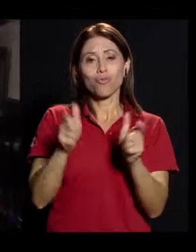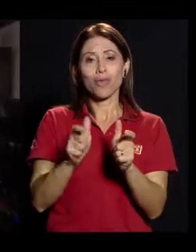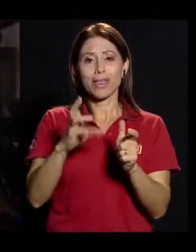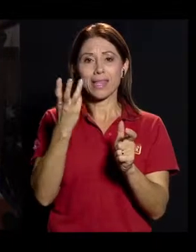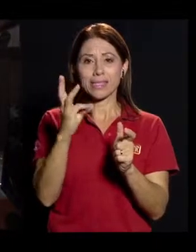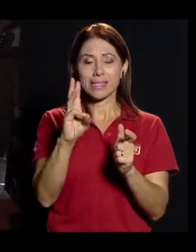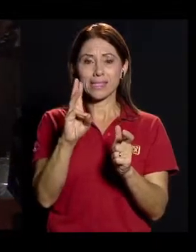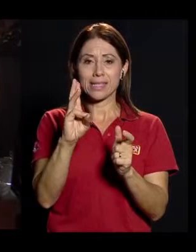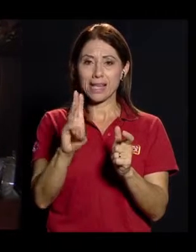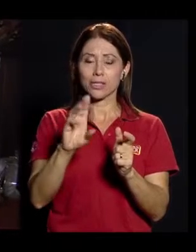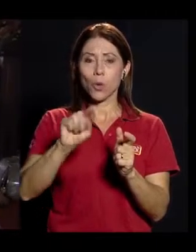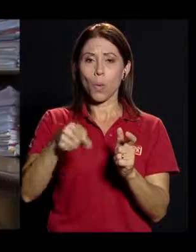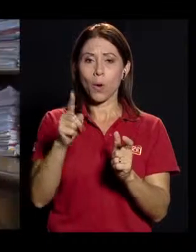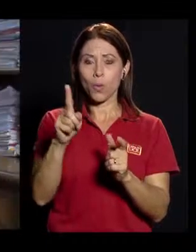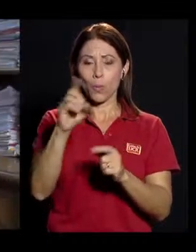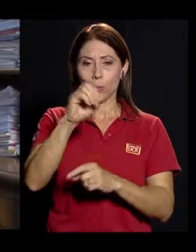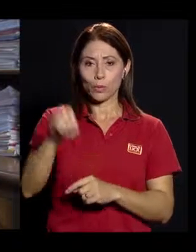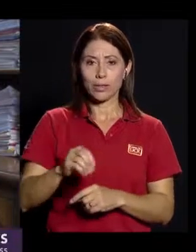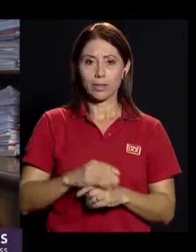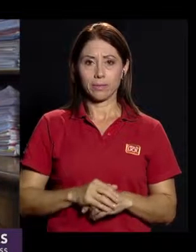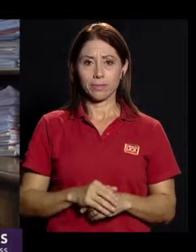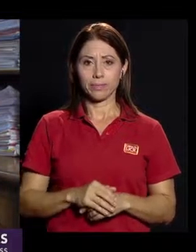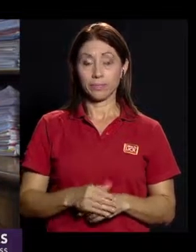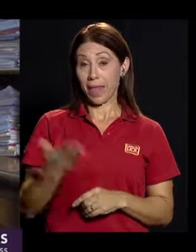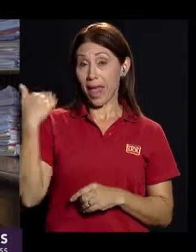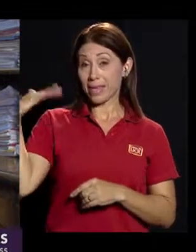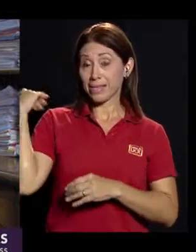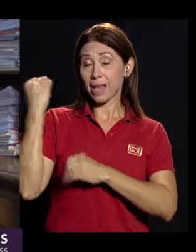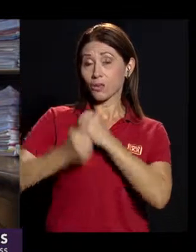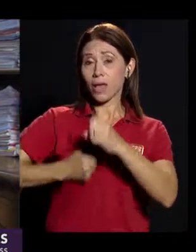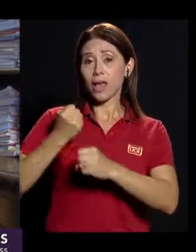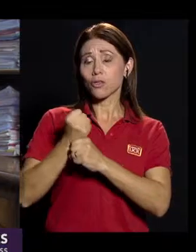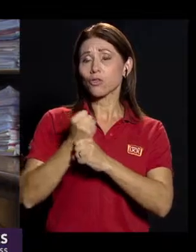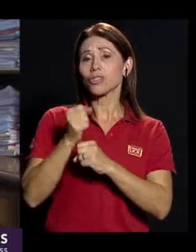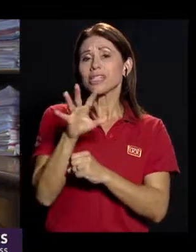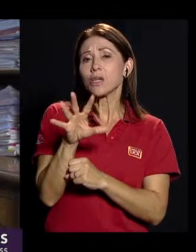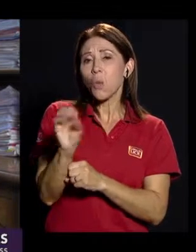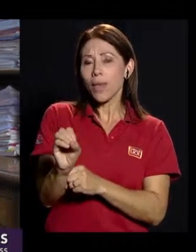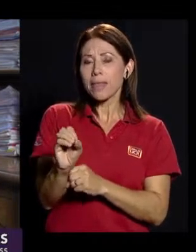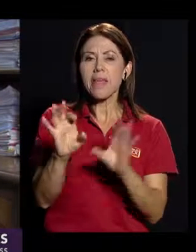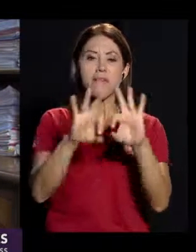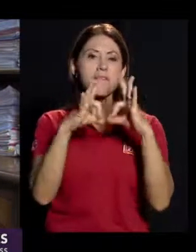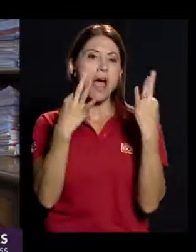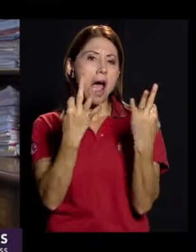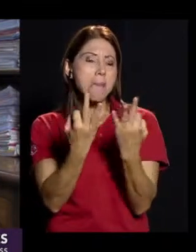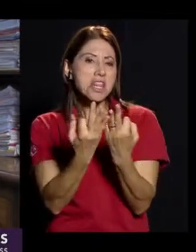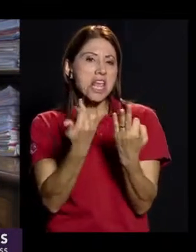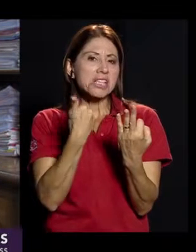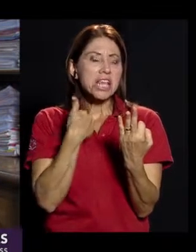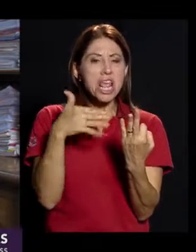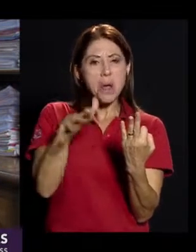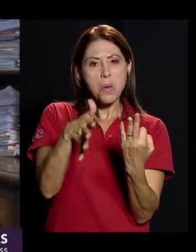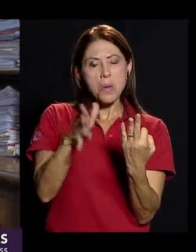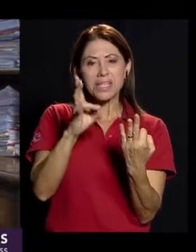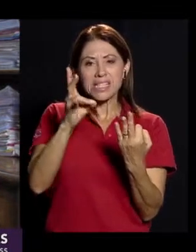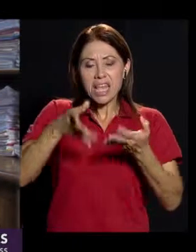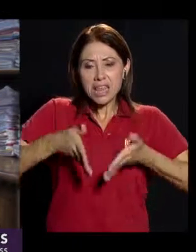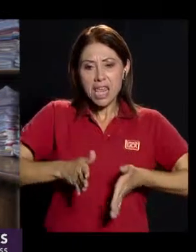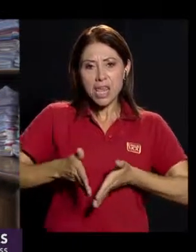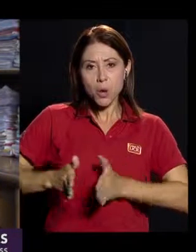,1%. Ya en los años 50, nosotros teníamos, las familias tenían en promedio siete hijos